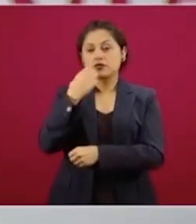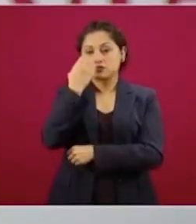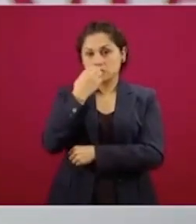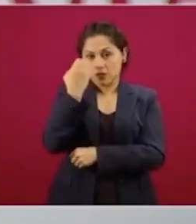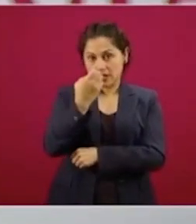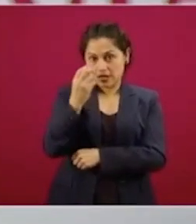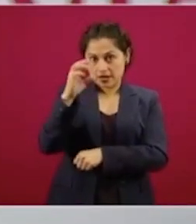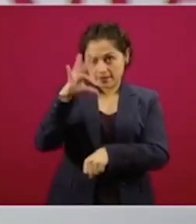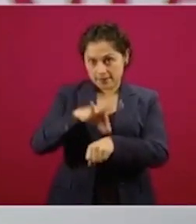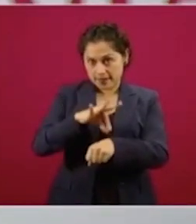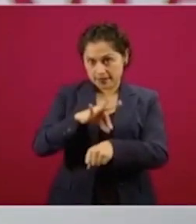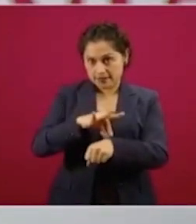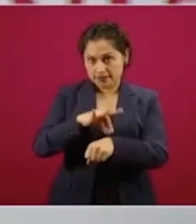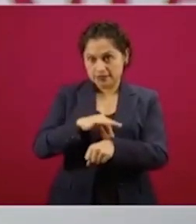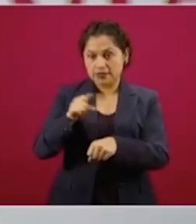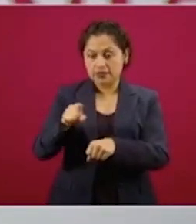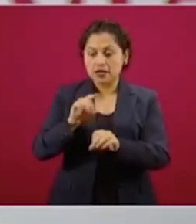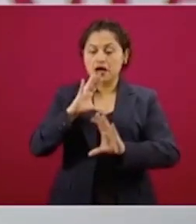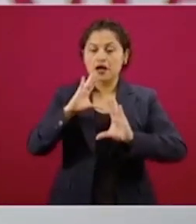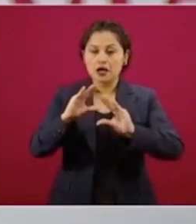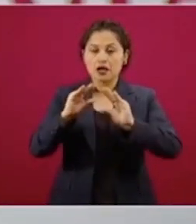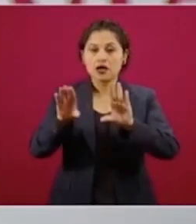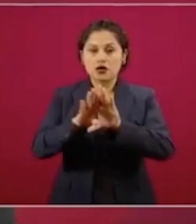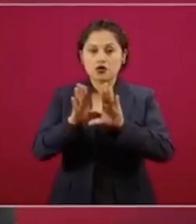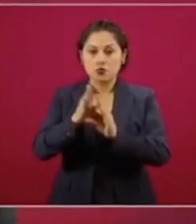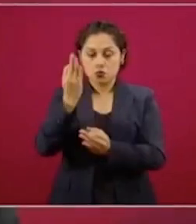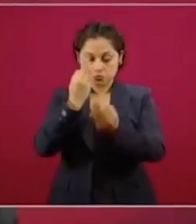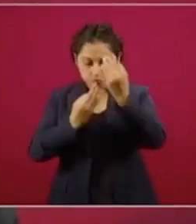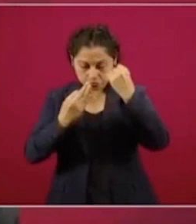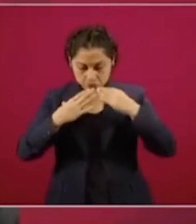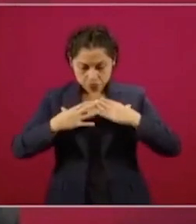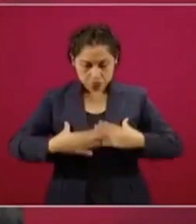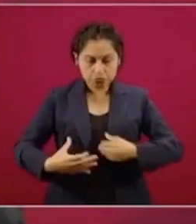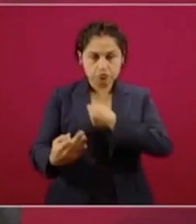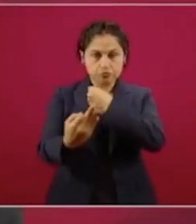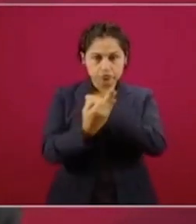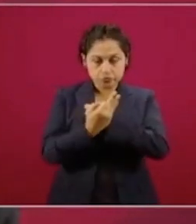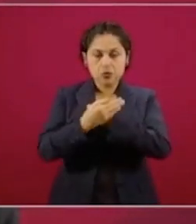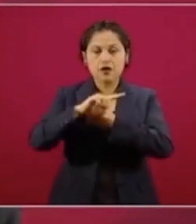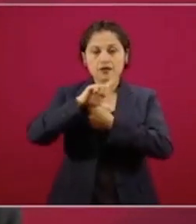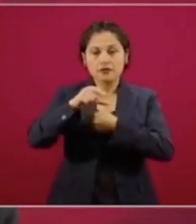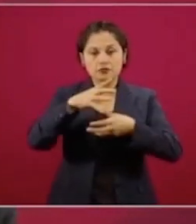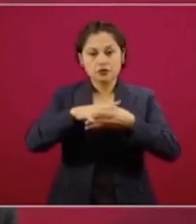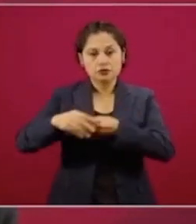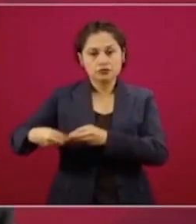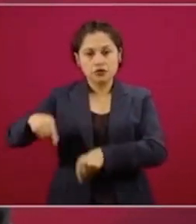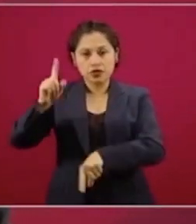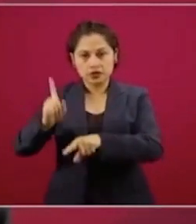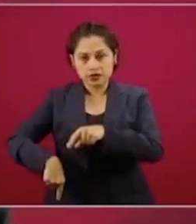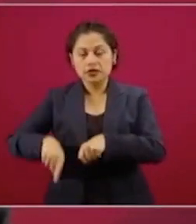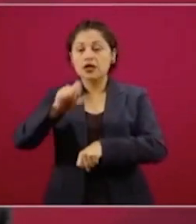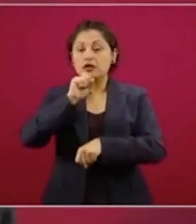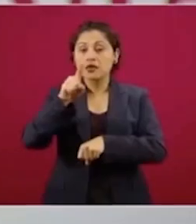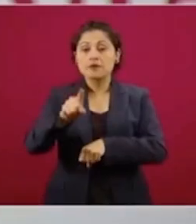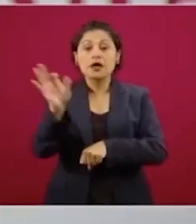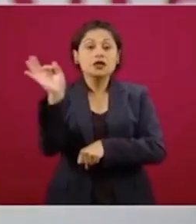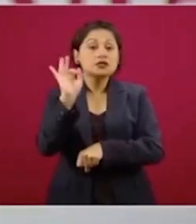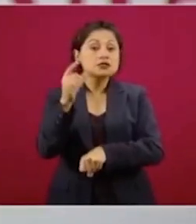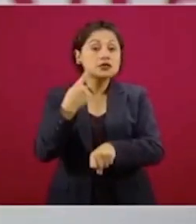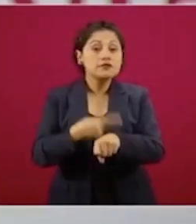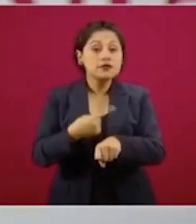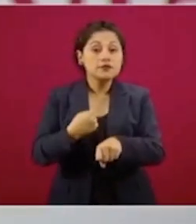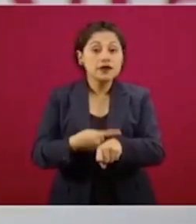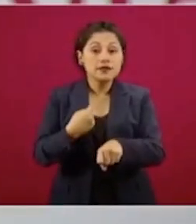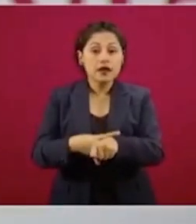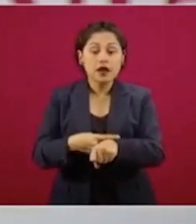capacitando en cómo vestirse, cómo desvestirse y cómo hacer algunas maniobras ante paciente para que eventualmente no se